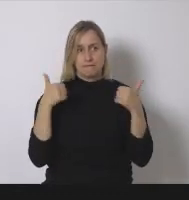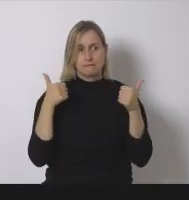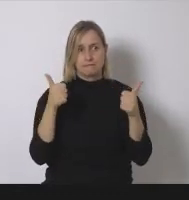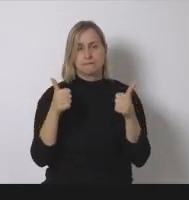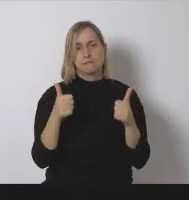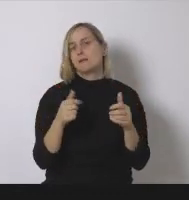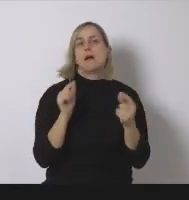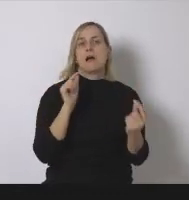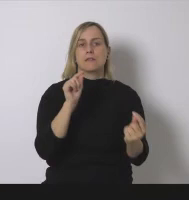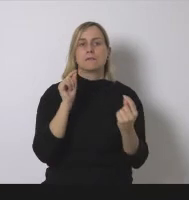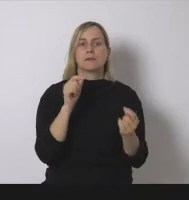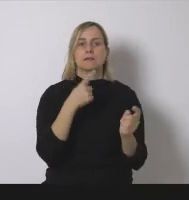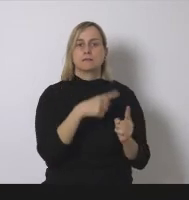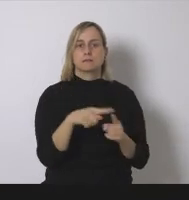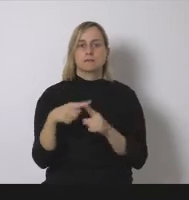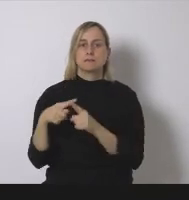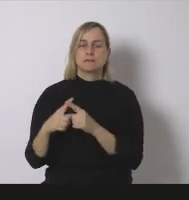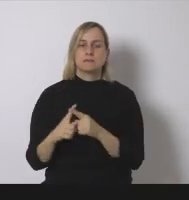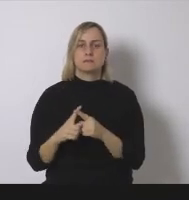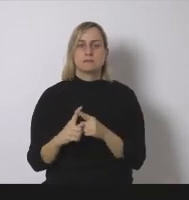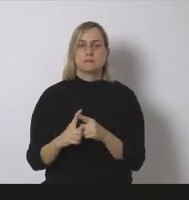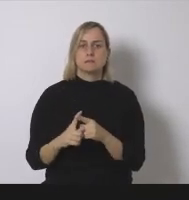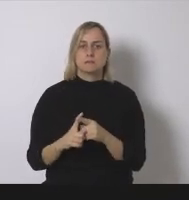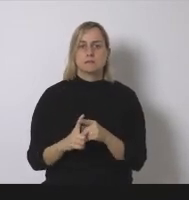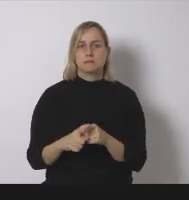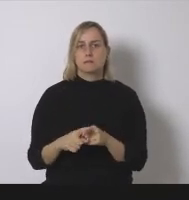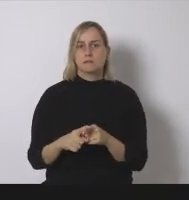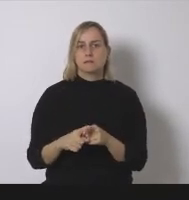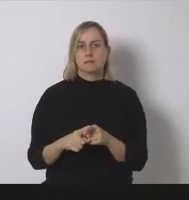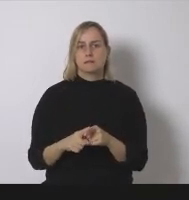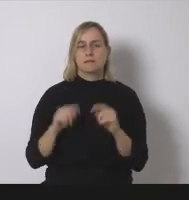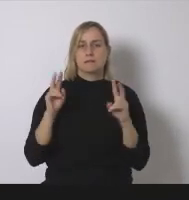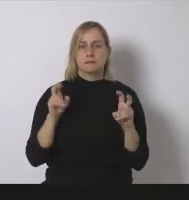en la fase de preguntas